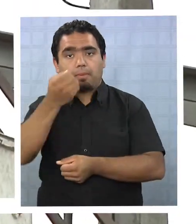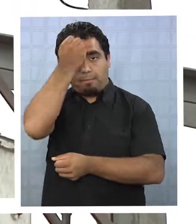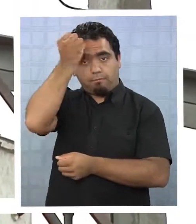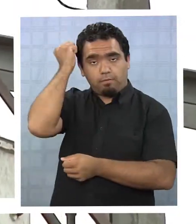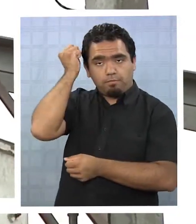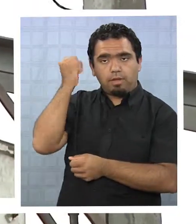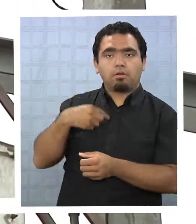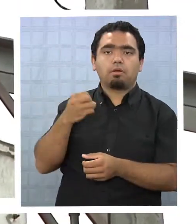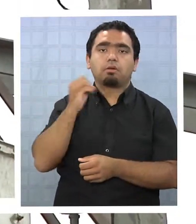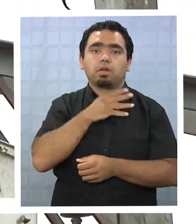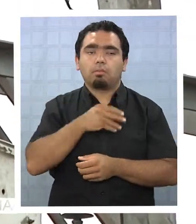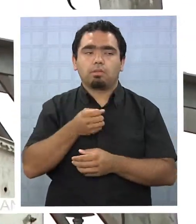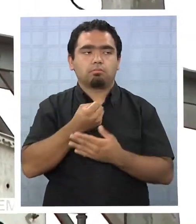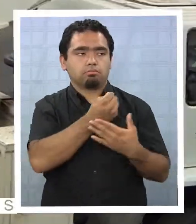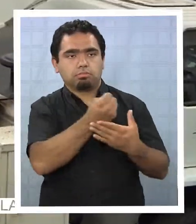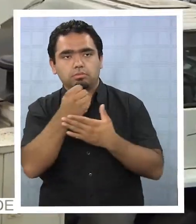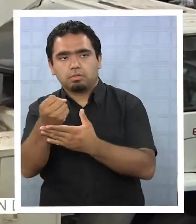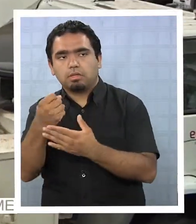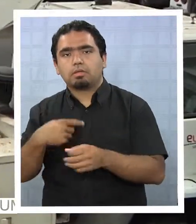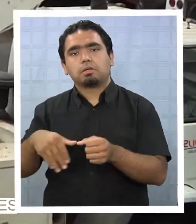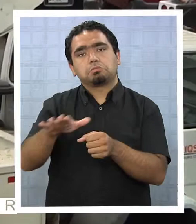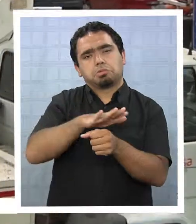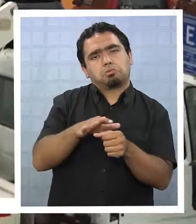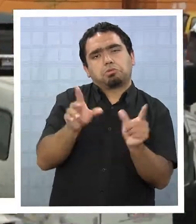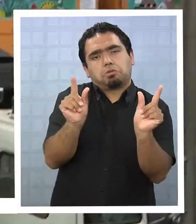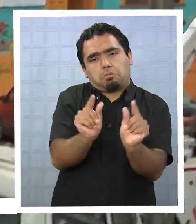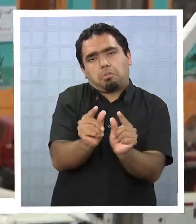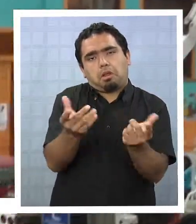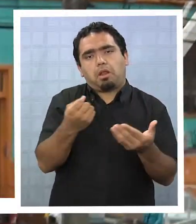las que solo debieron atender situaciones menores.